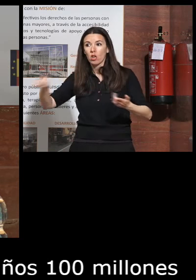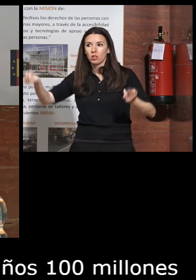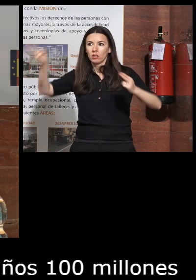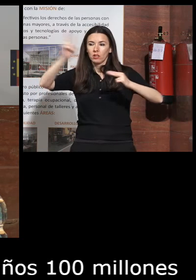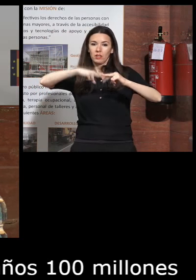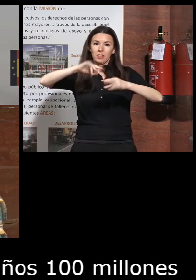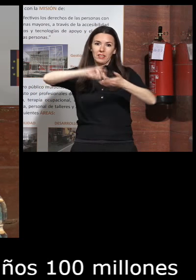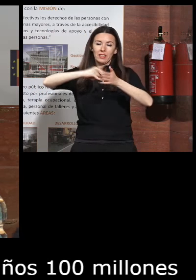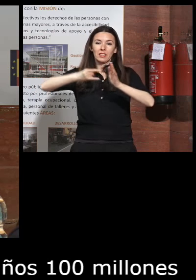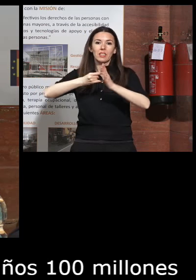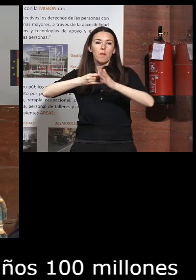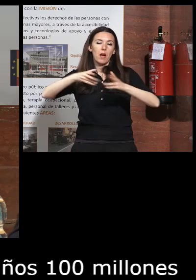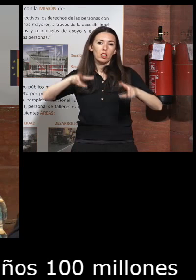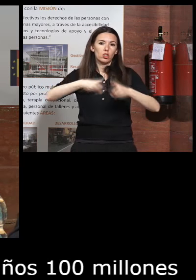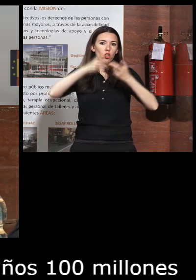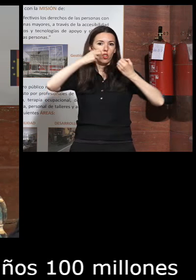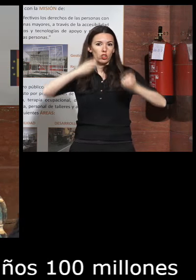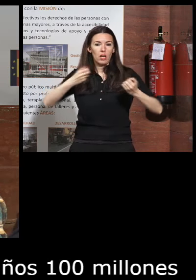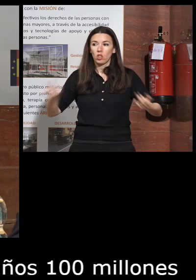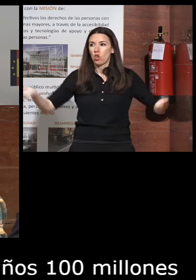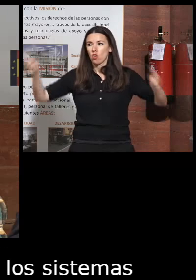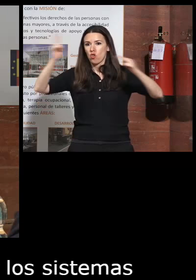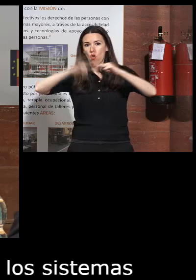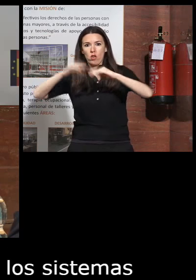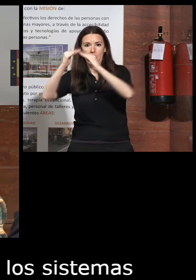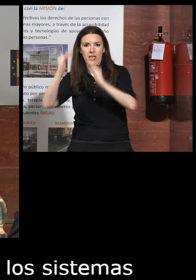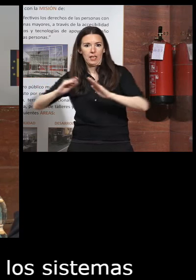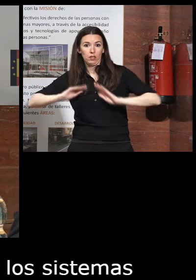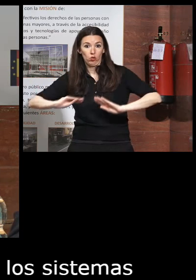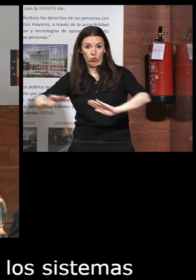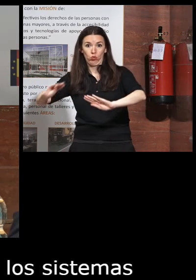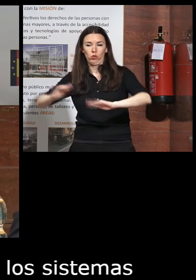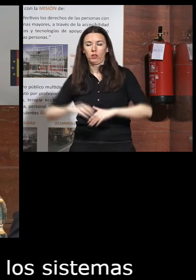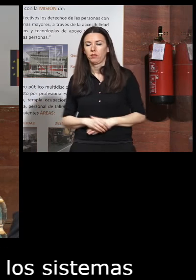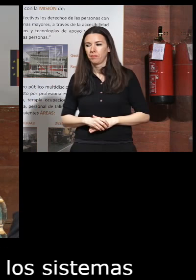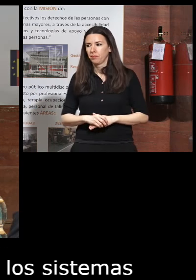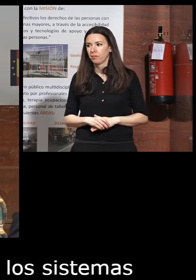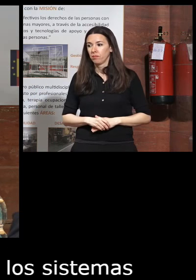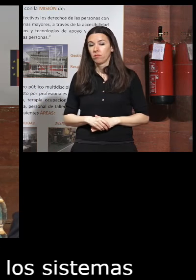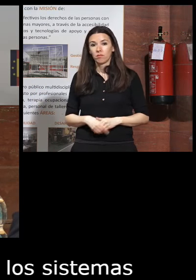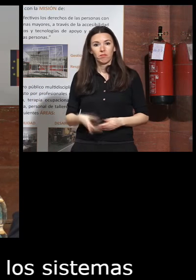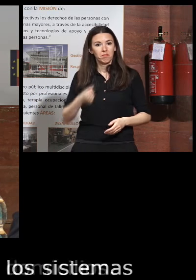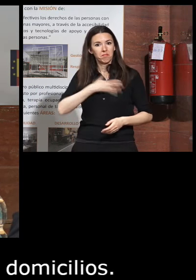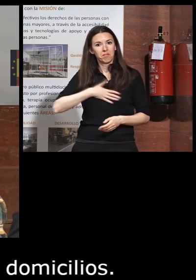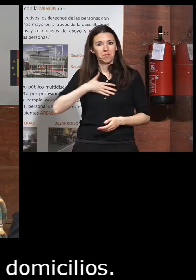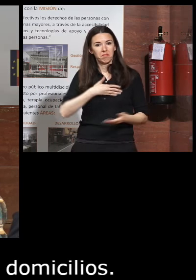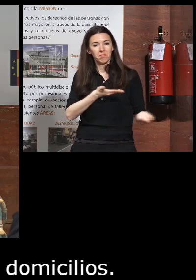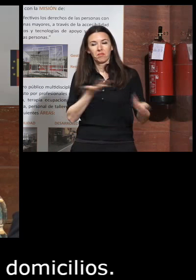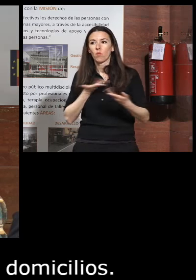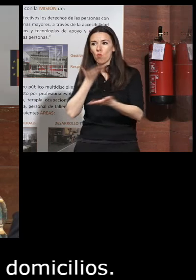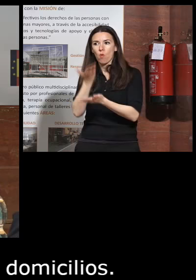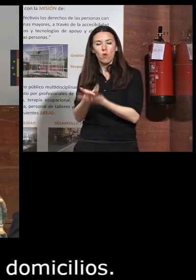sistemas sociosanitarios a los ciudadanos en sus domicilios y con mucho gusto han recibido nuestra